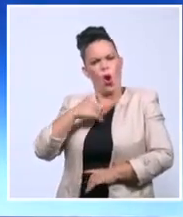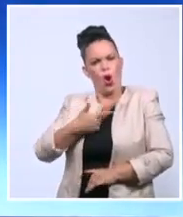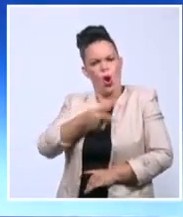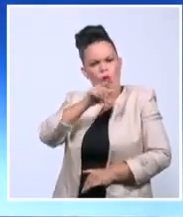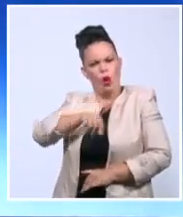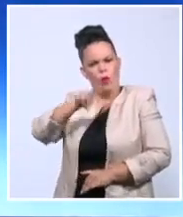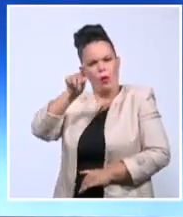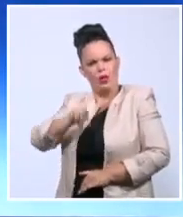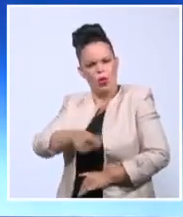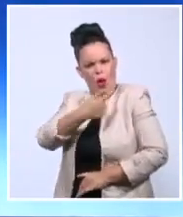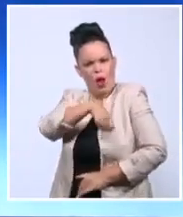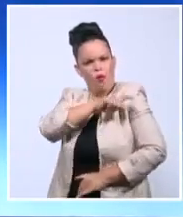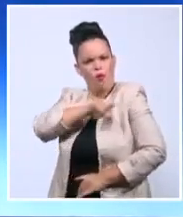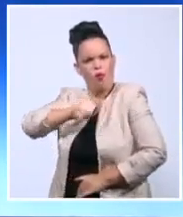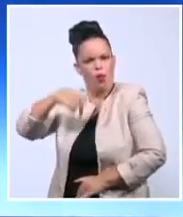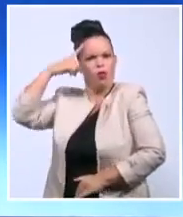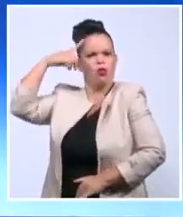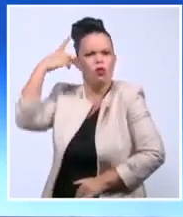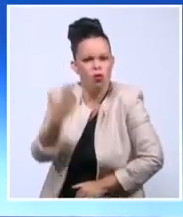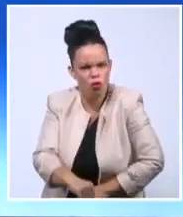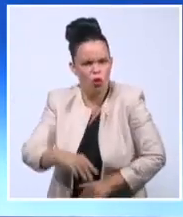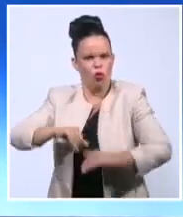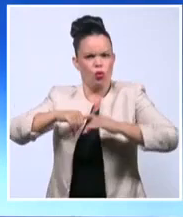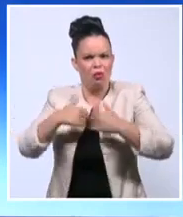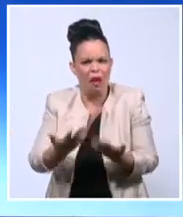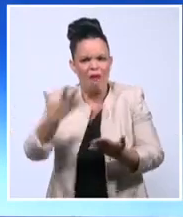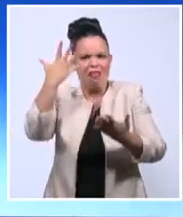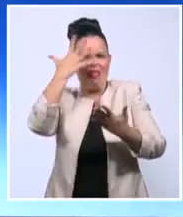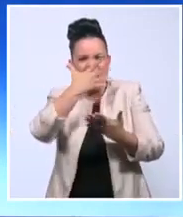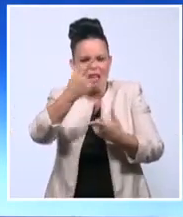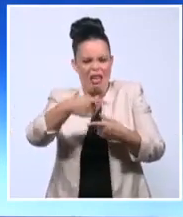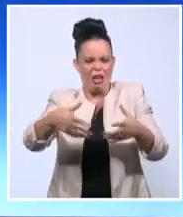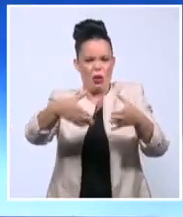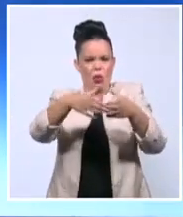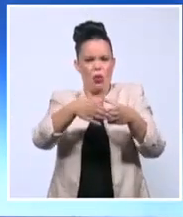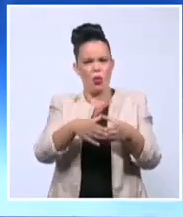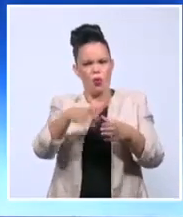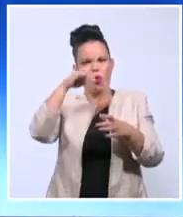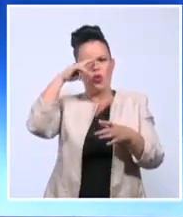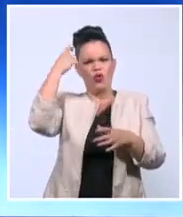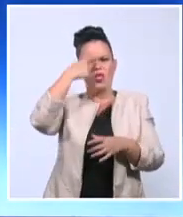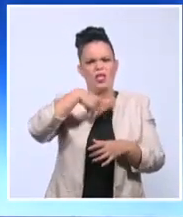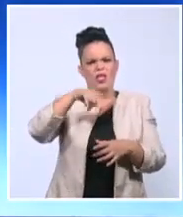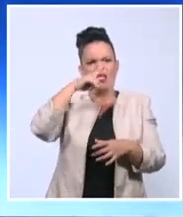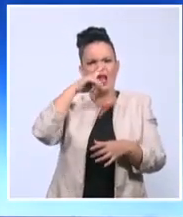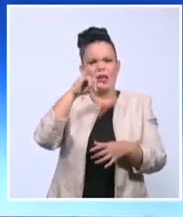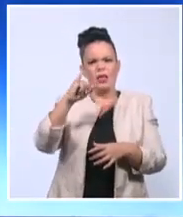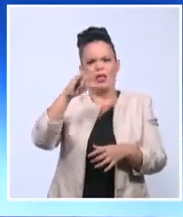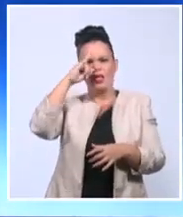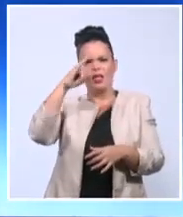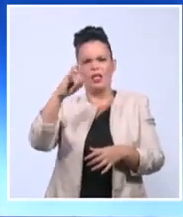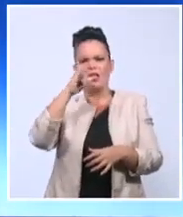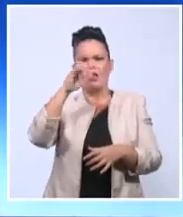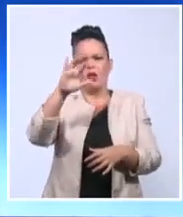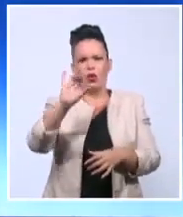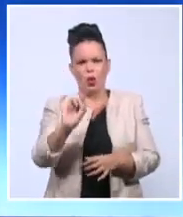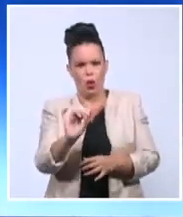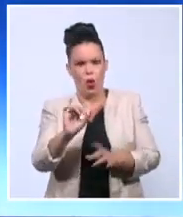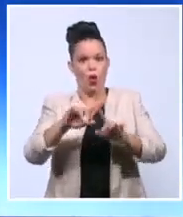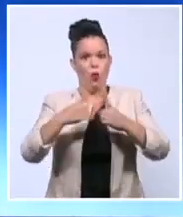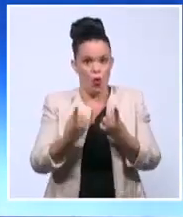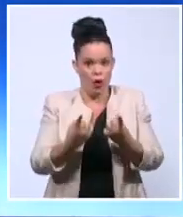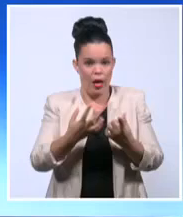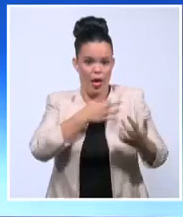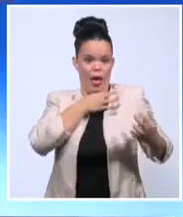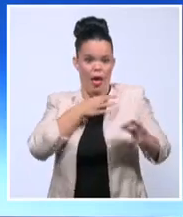que ellos dicen está transformando este país? Es evidente que si usted vive en Cuba y usted no vive en la luna, y hay un grupo de gente aquí en